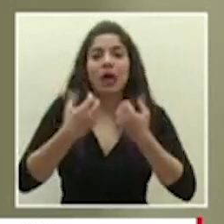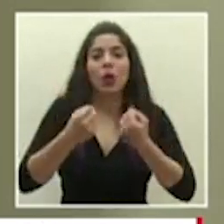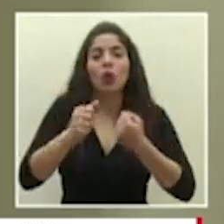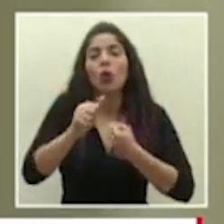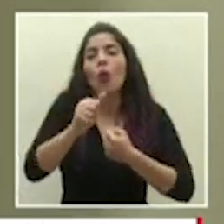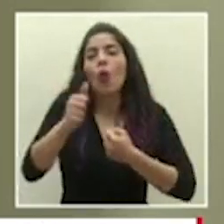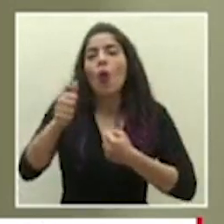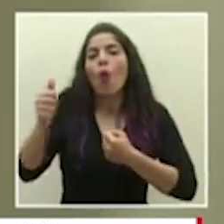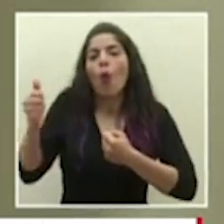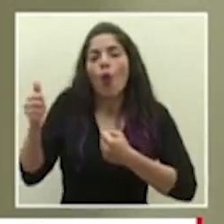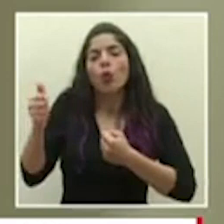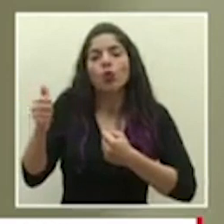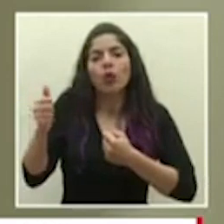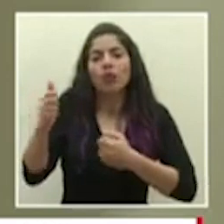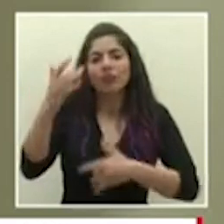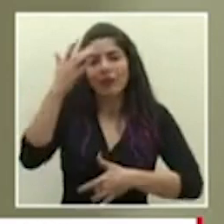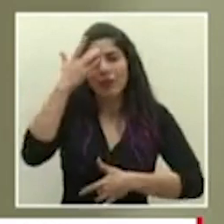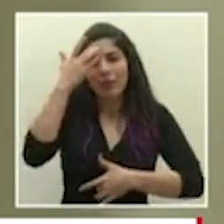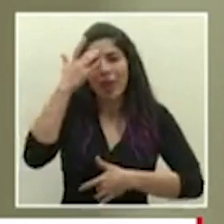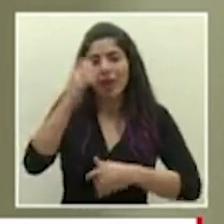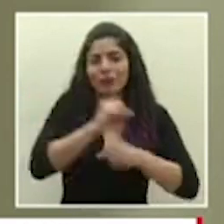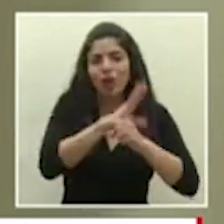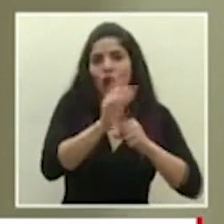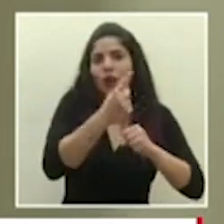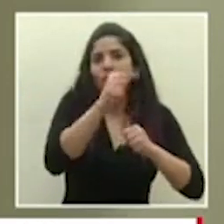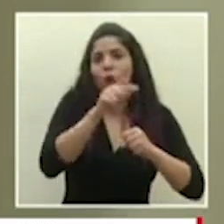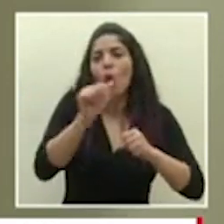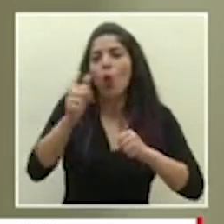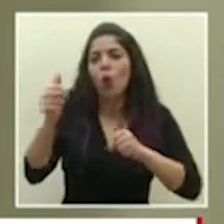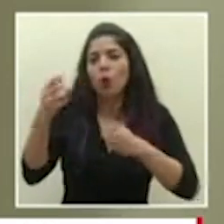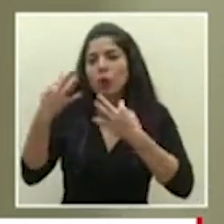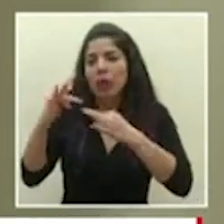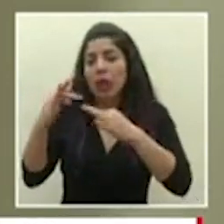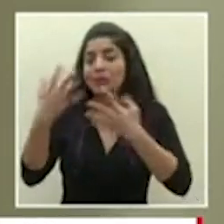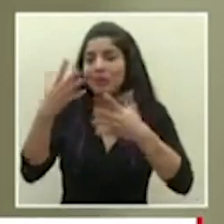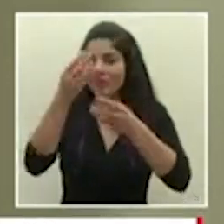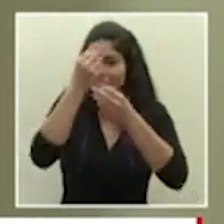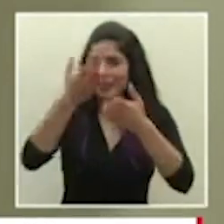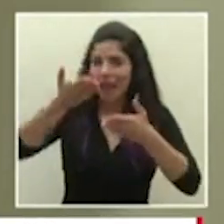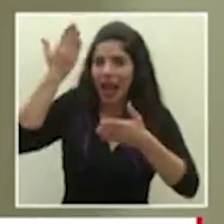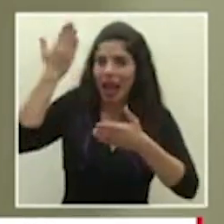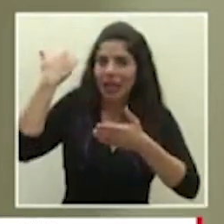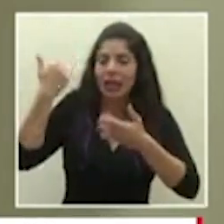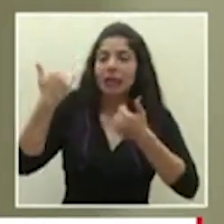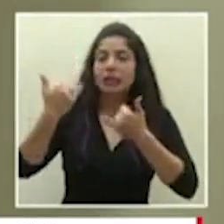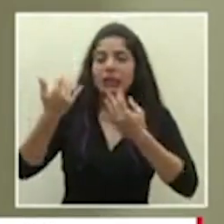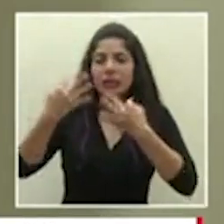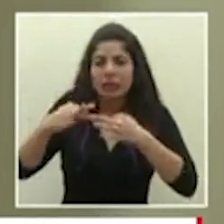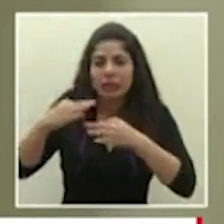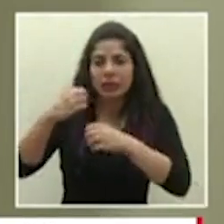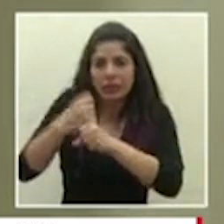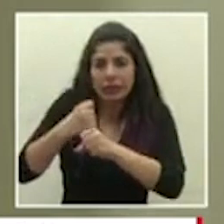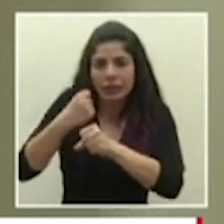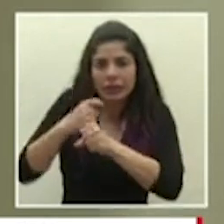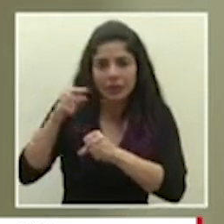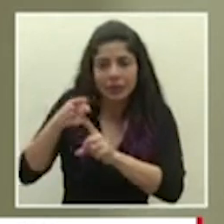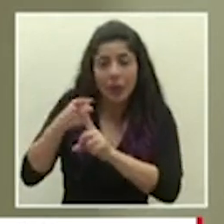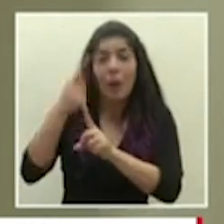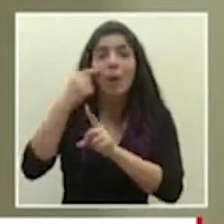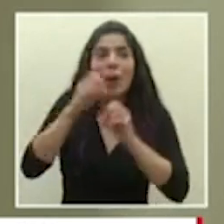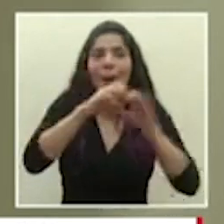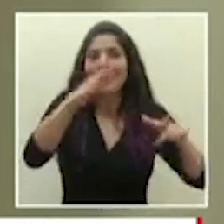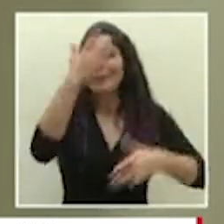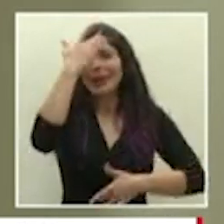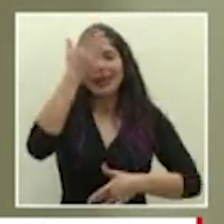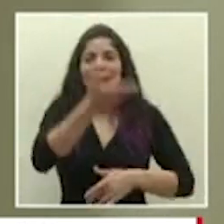patologías más allá de COVID-19 esto es algo que hemos anunciado en el pasado tenemos que hacerlo porque esta pandemia